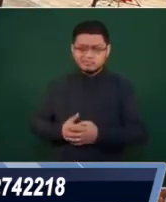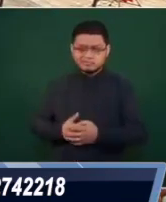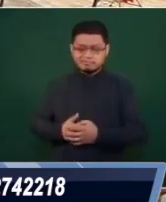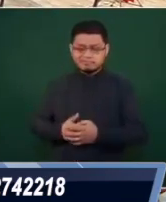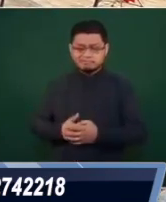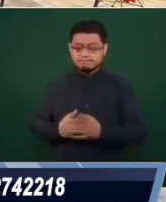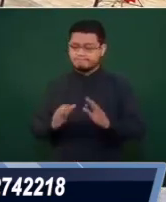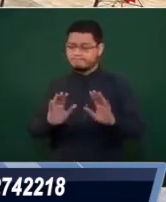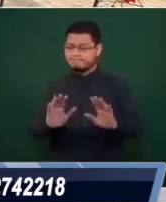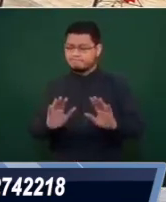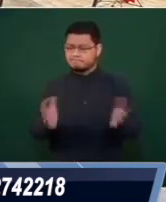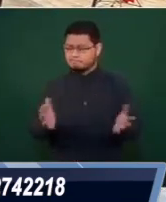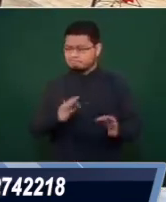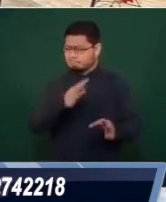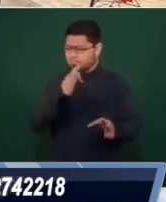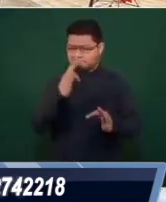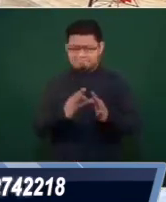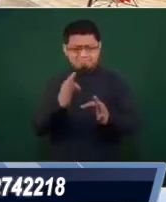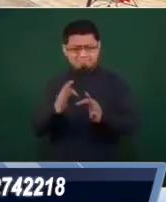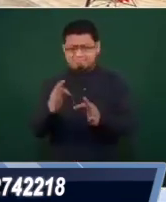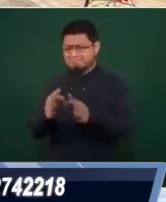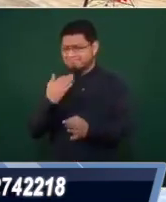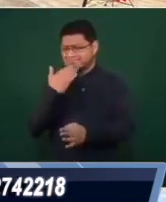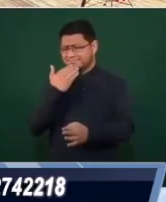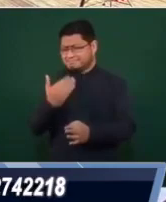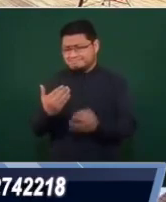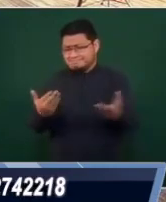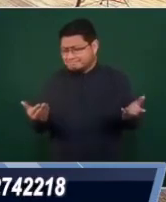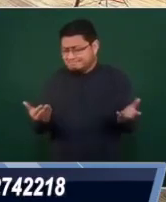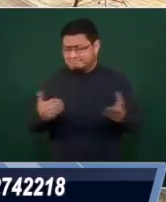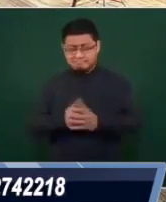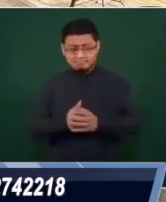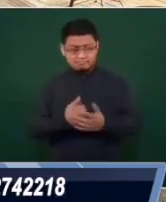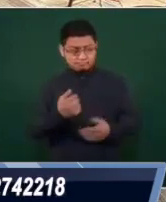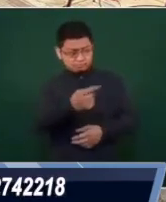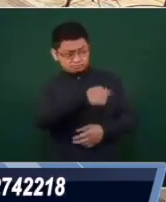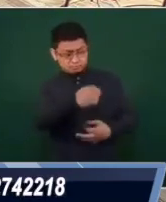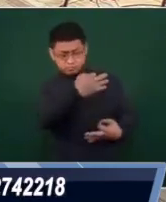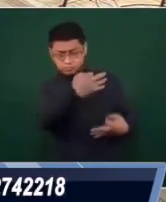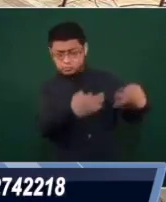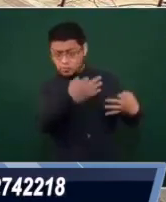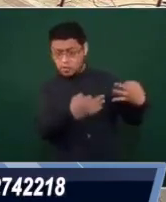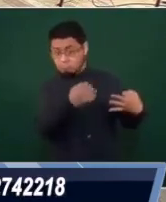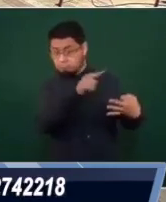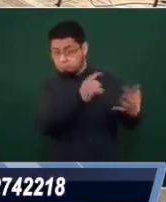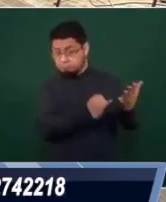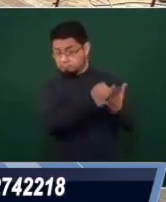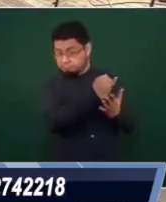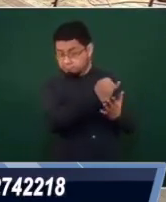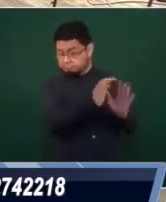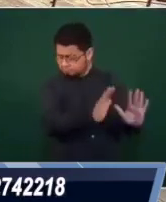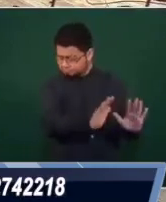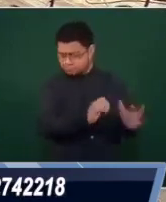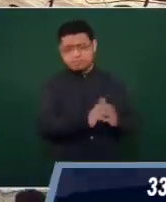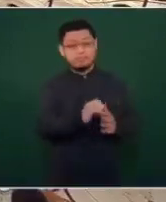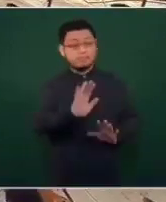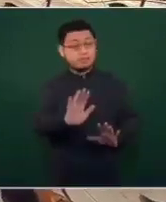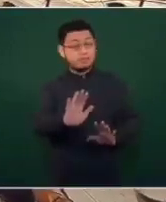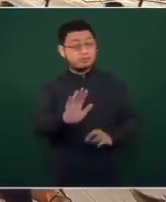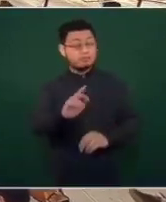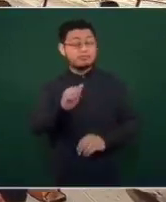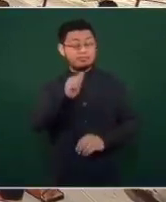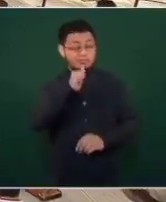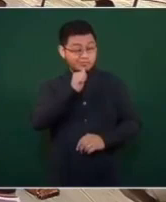vamos a cumplir con lo que están resolviendo los jueces, pero todavía no